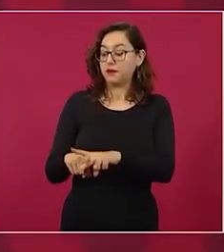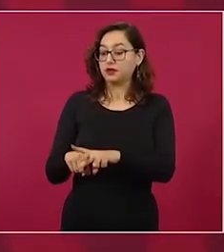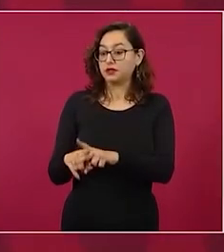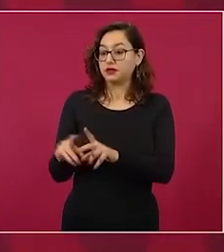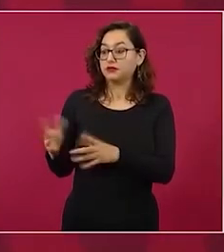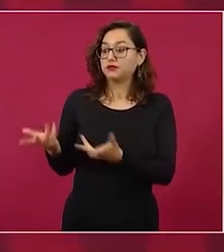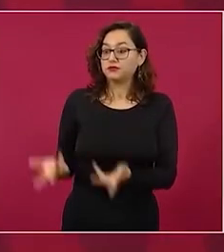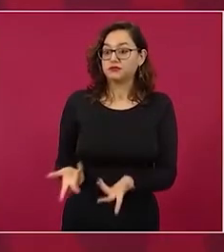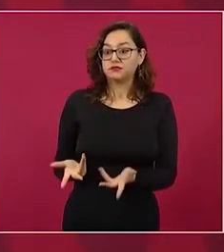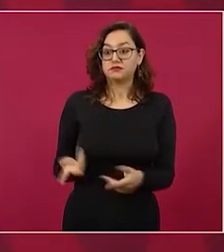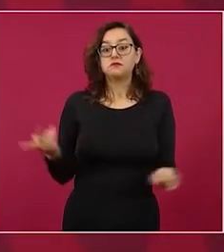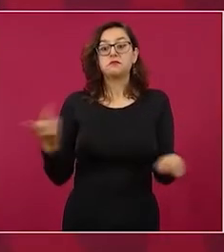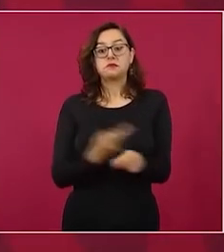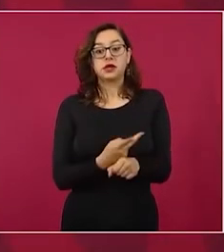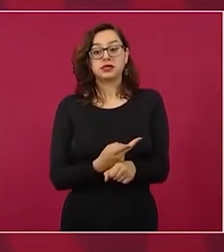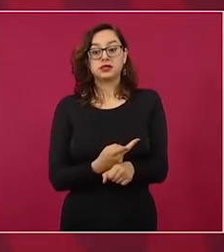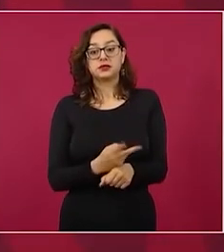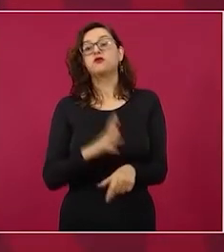se cree